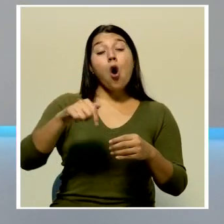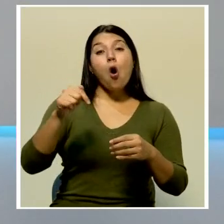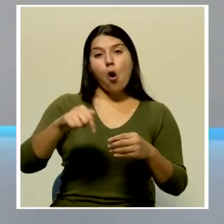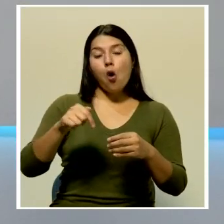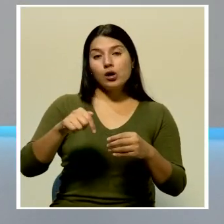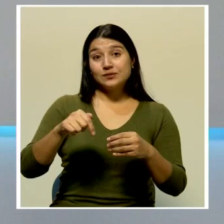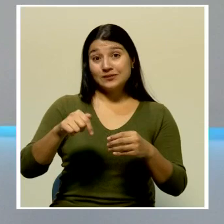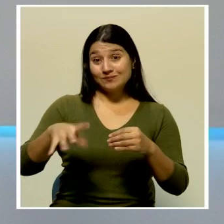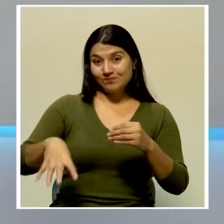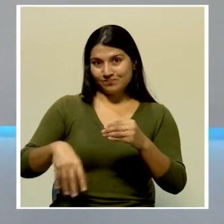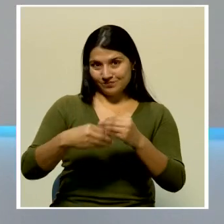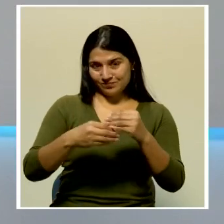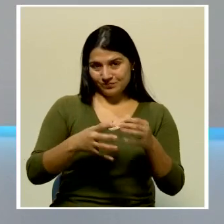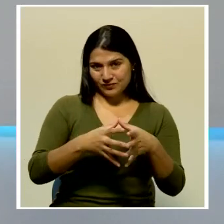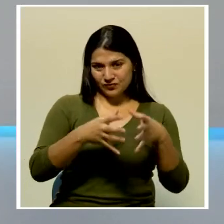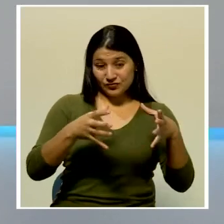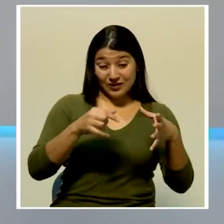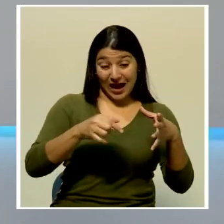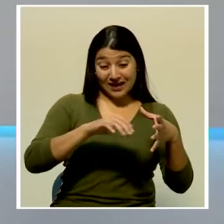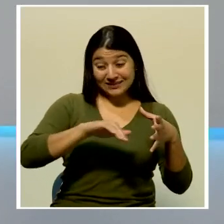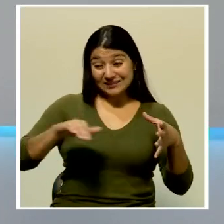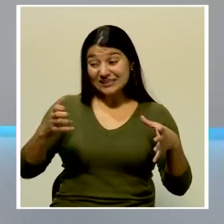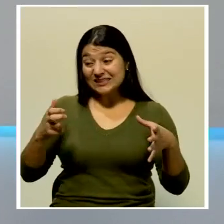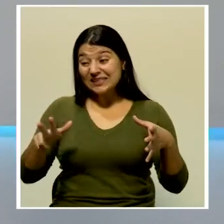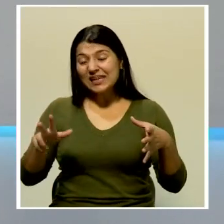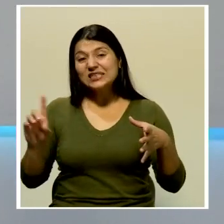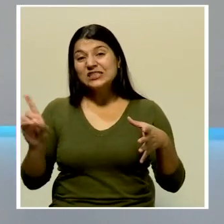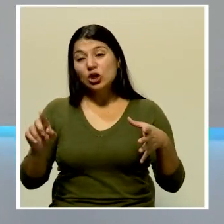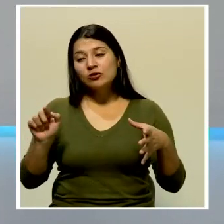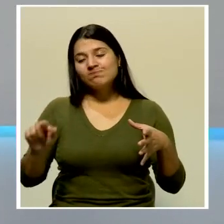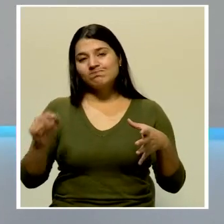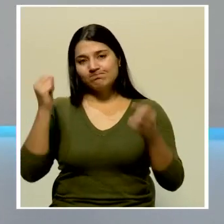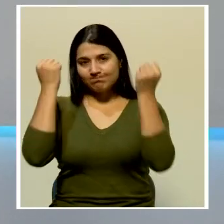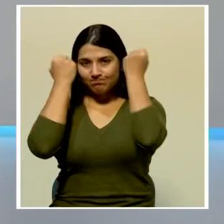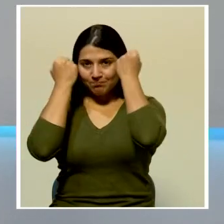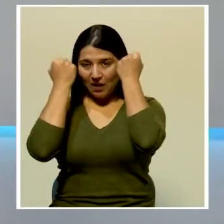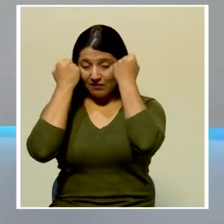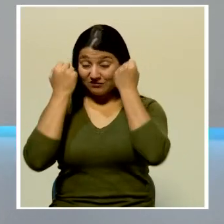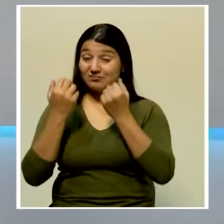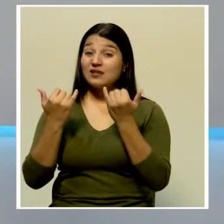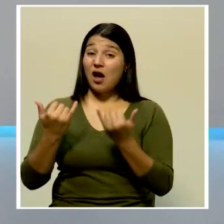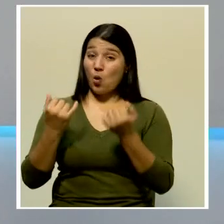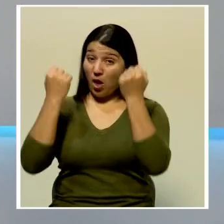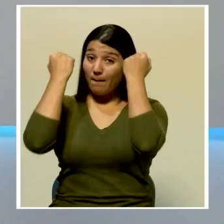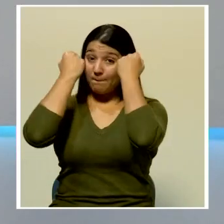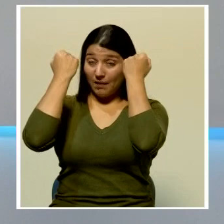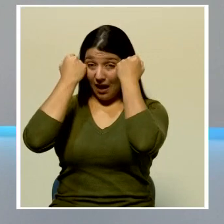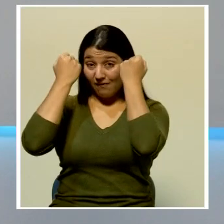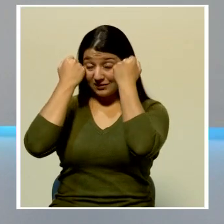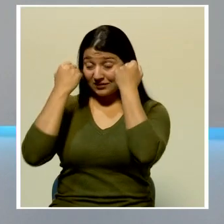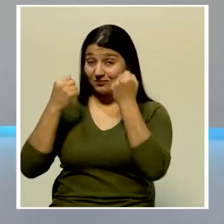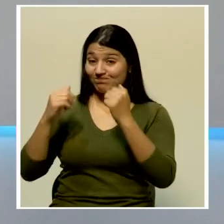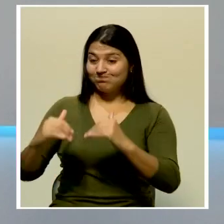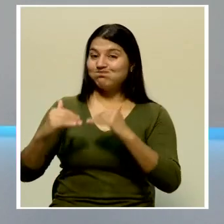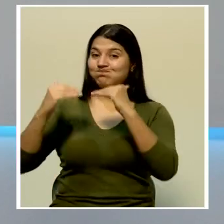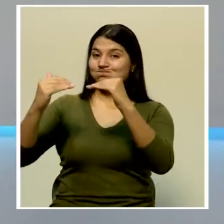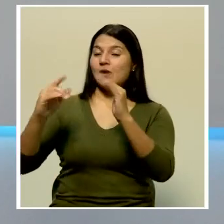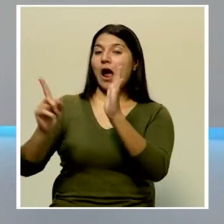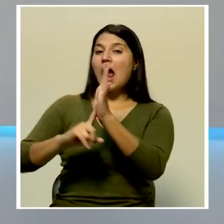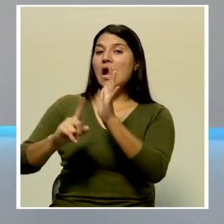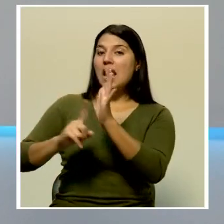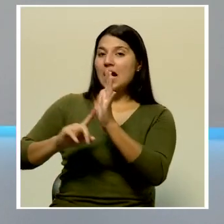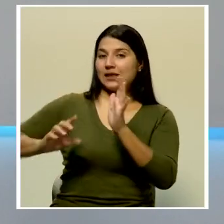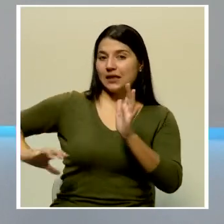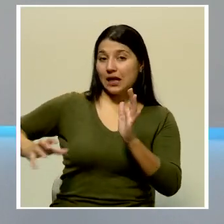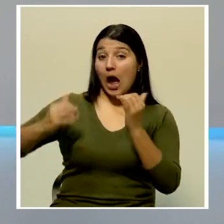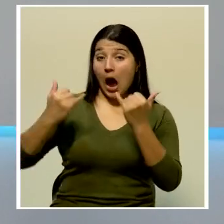hoy, 13 fueron en Pavas y este lugar se une entonces a la lista de cantones en alerta naranja. Veamos